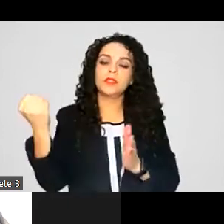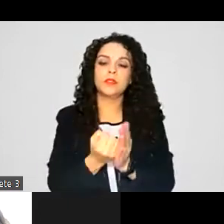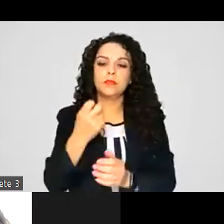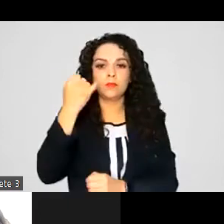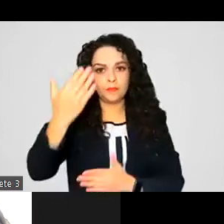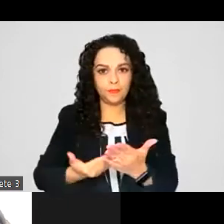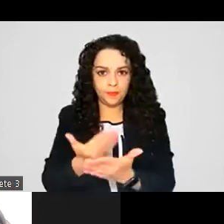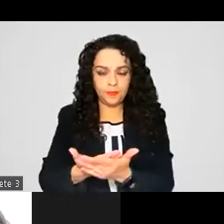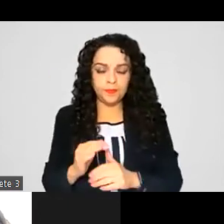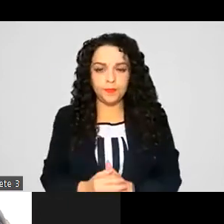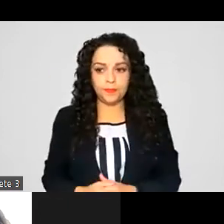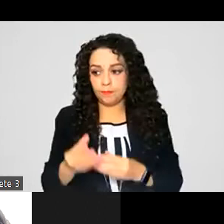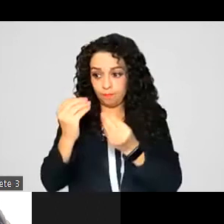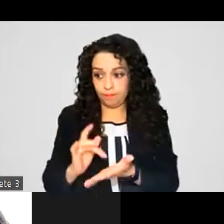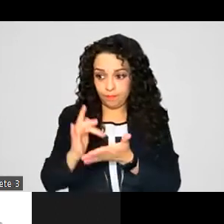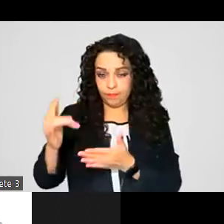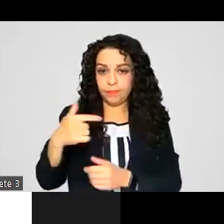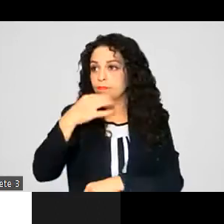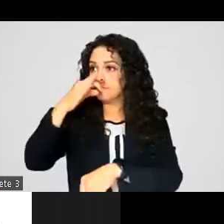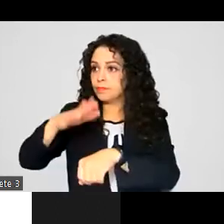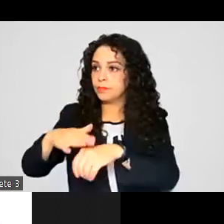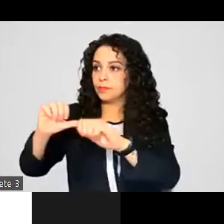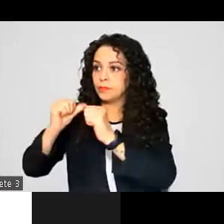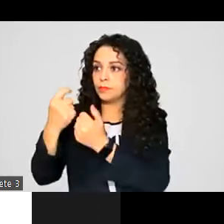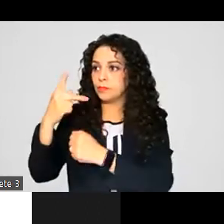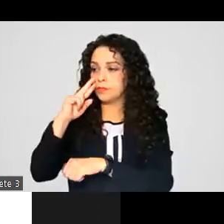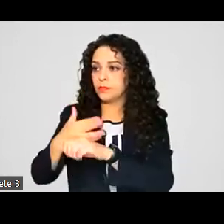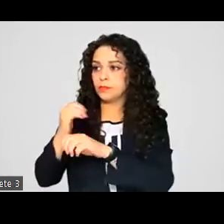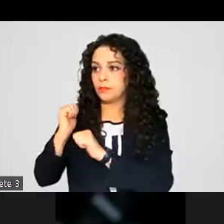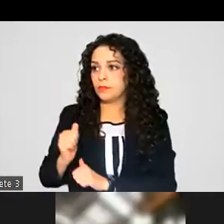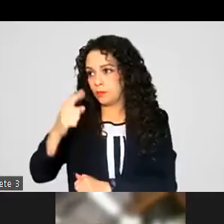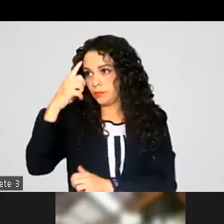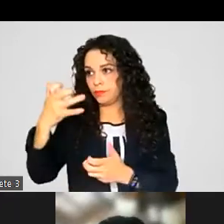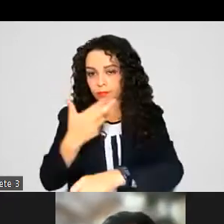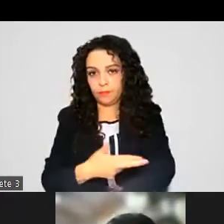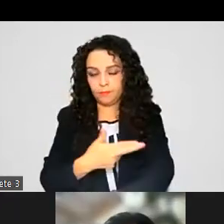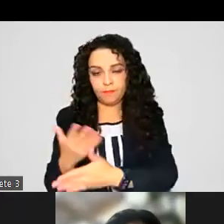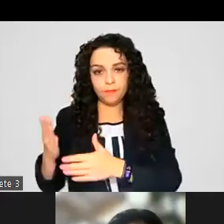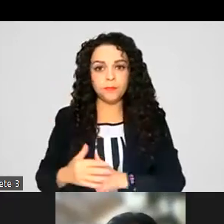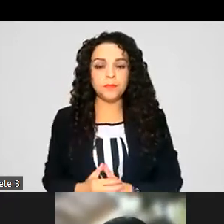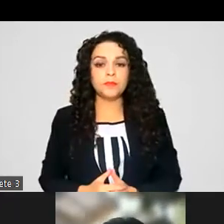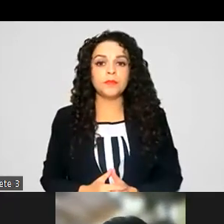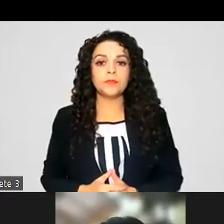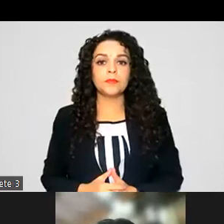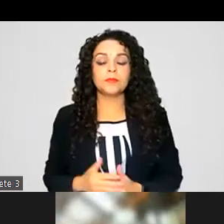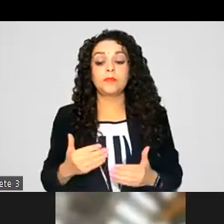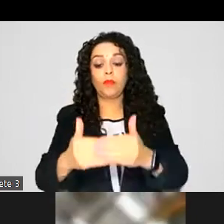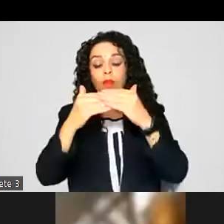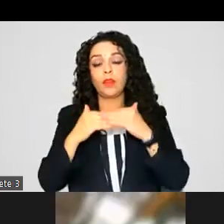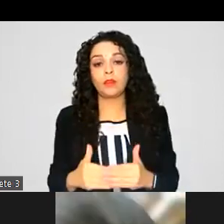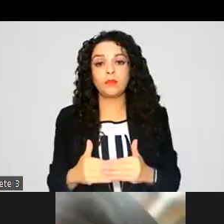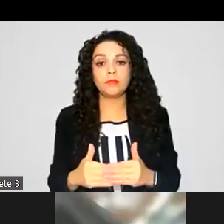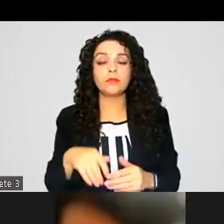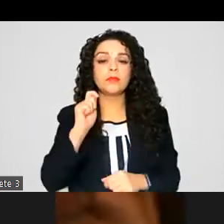Muchísimas gracias Gracias, se instruye su remisión a las áreas correspondientes para los efectos legislativos procedentes El siguiente punto es el